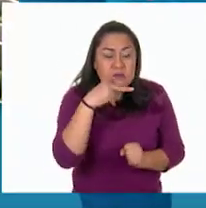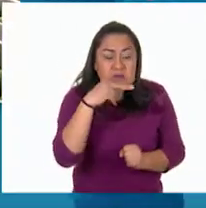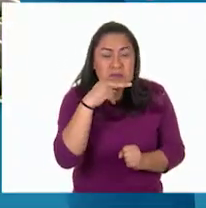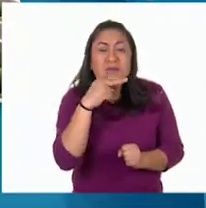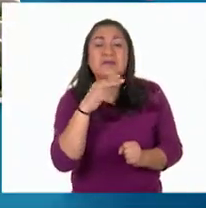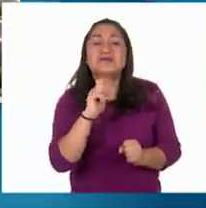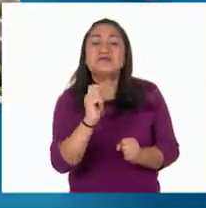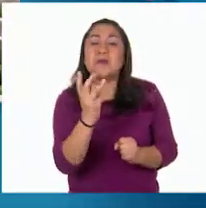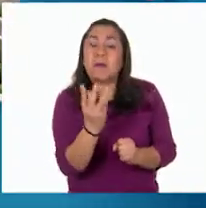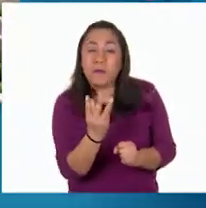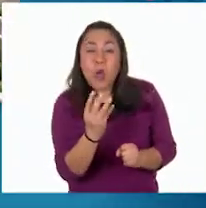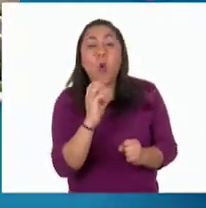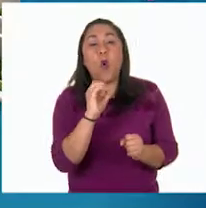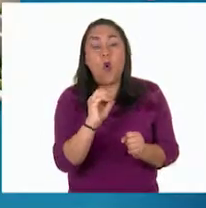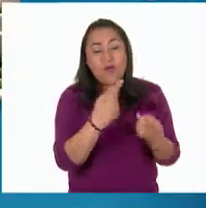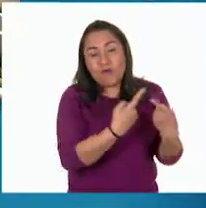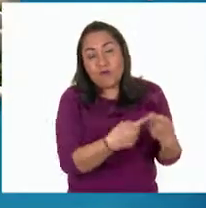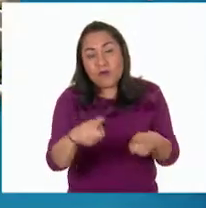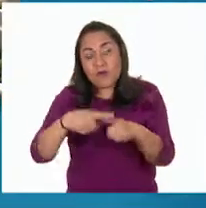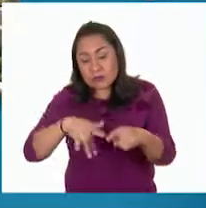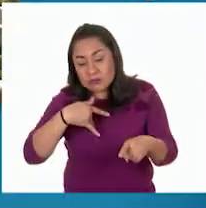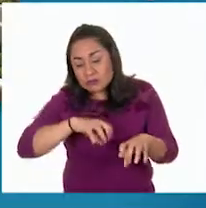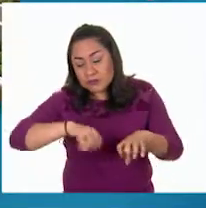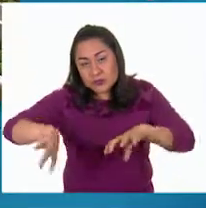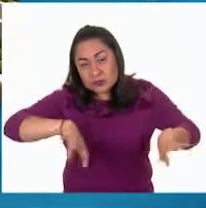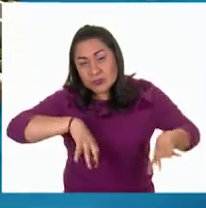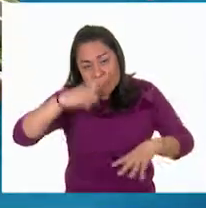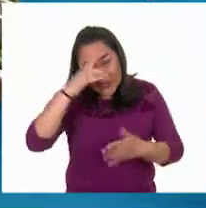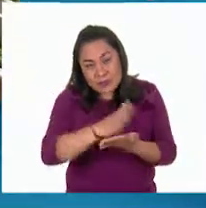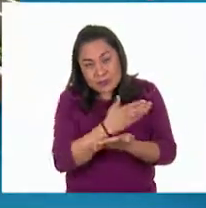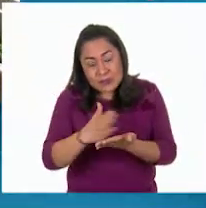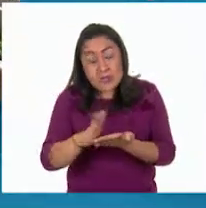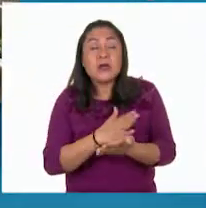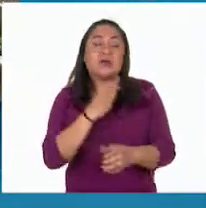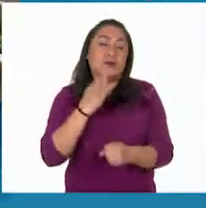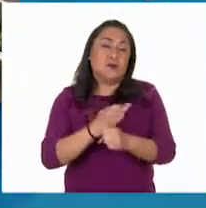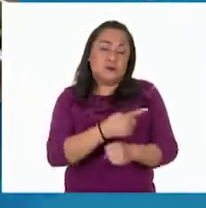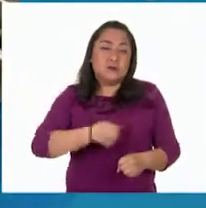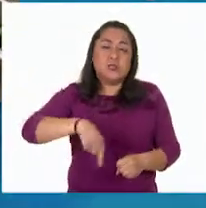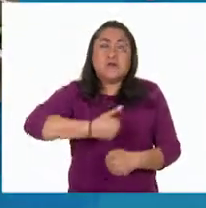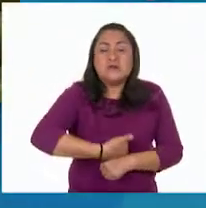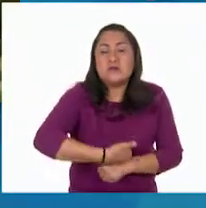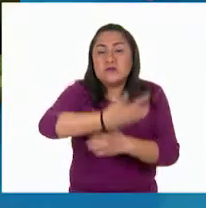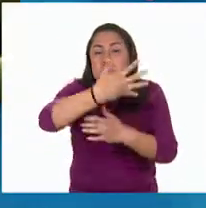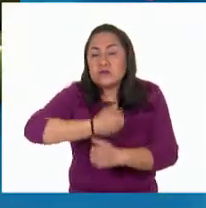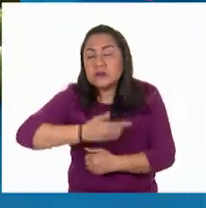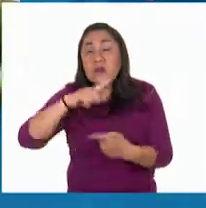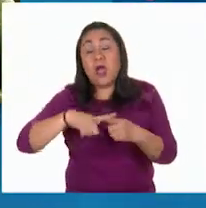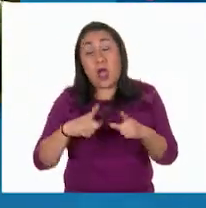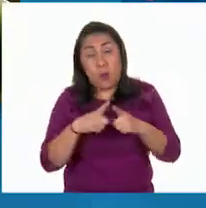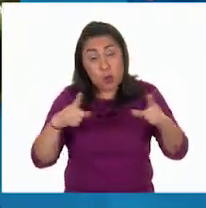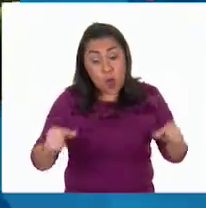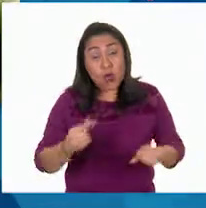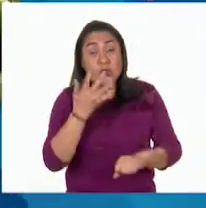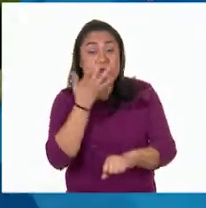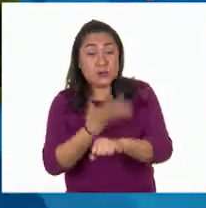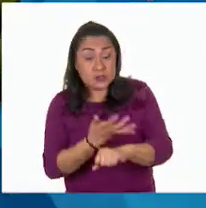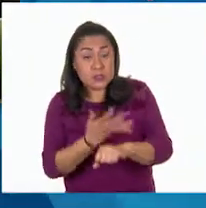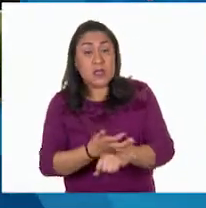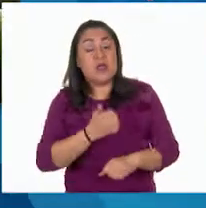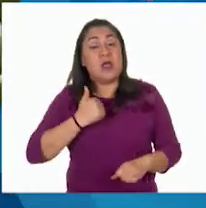o la fruta que vaya a los diferentes destinos que nosotros manejamos. En este caso, nosotros manejamos destinos Japón, Estados Unidos,